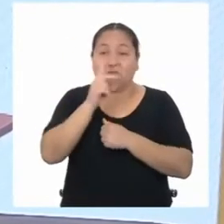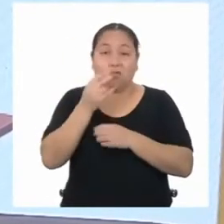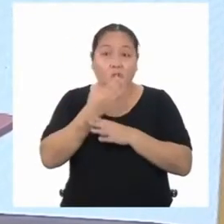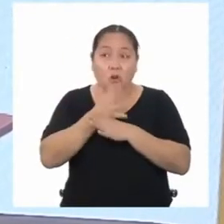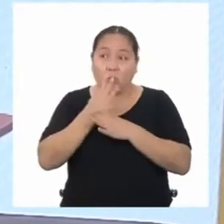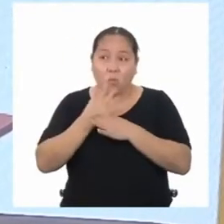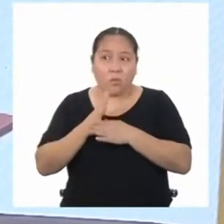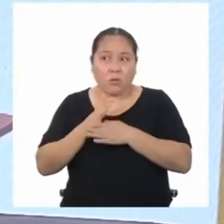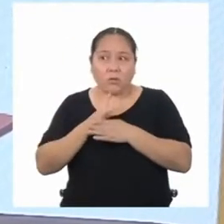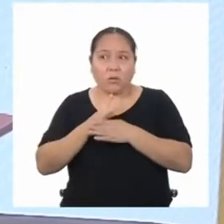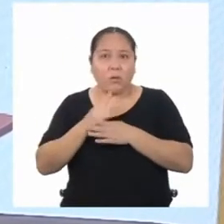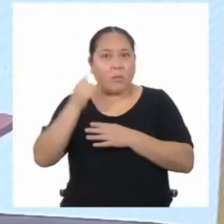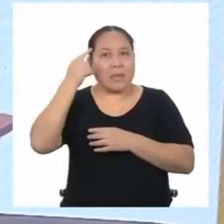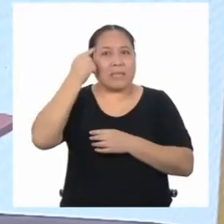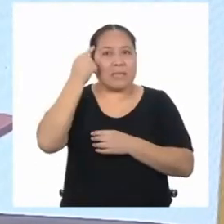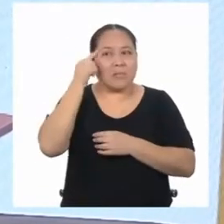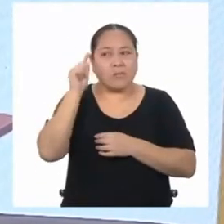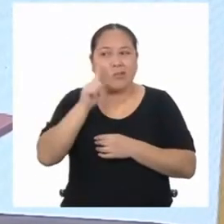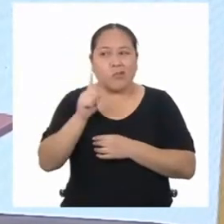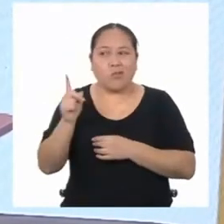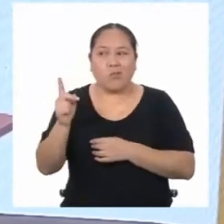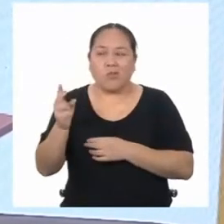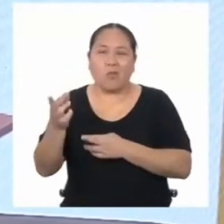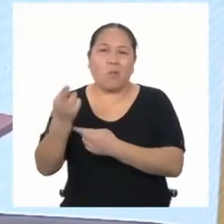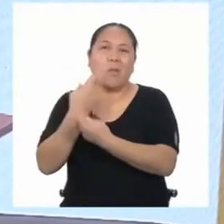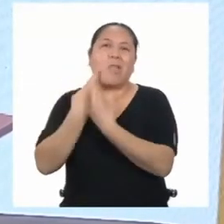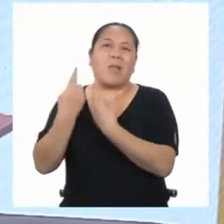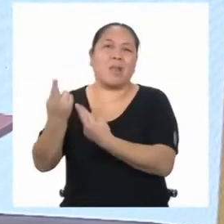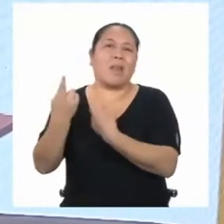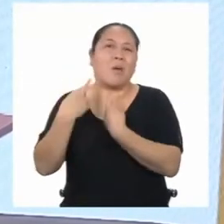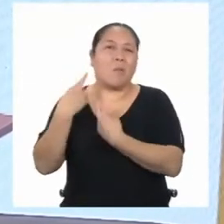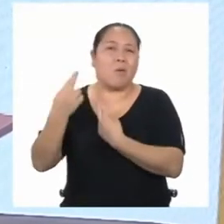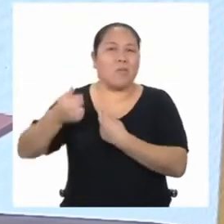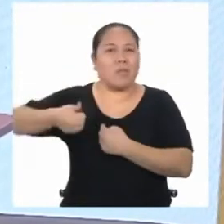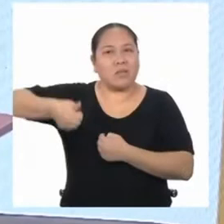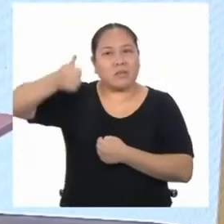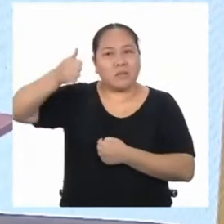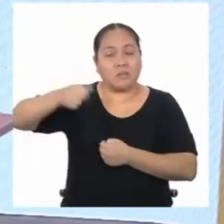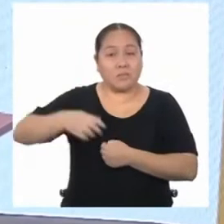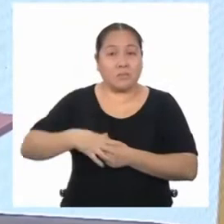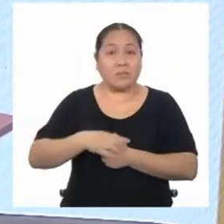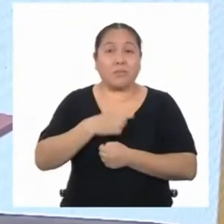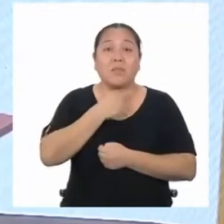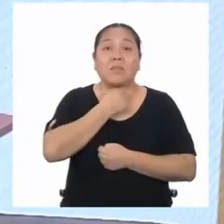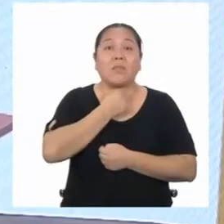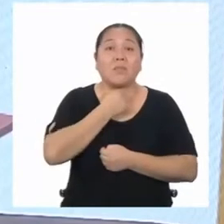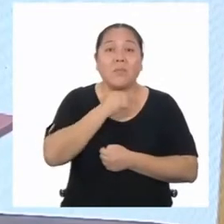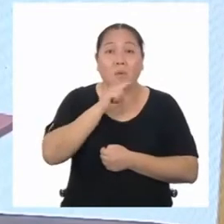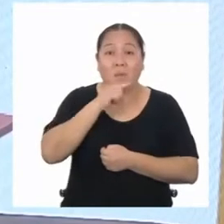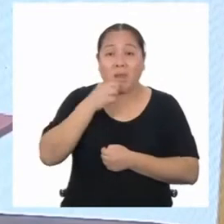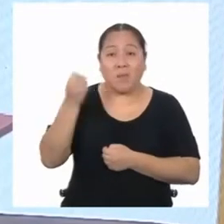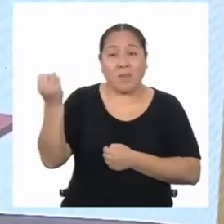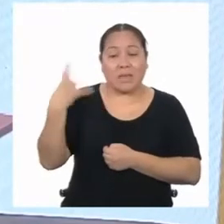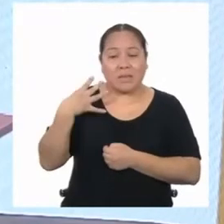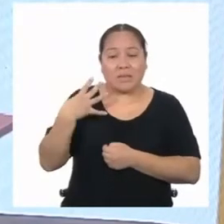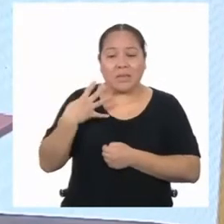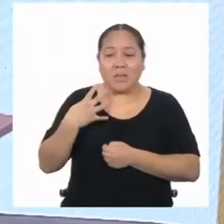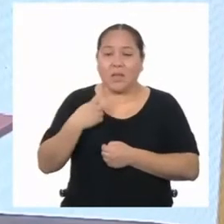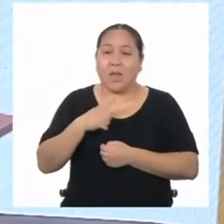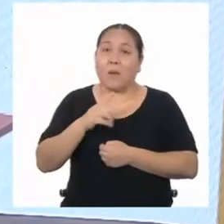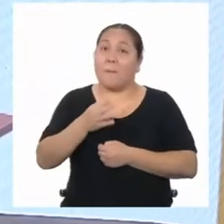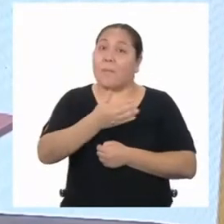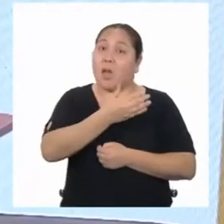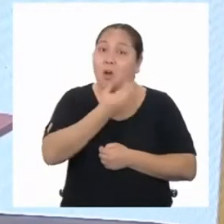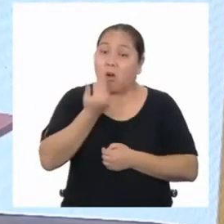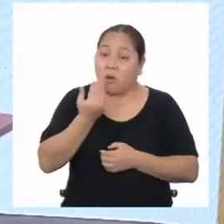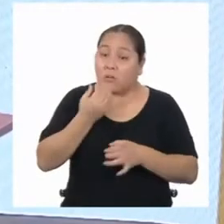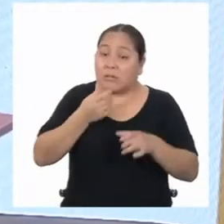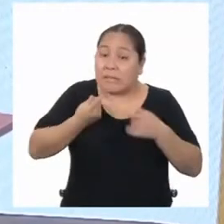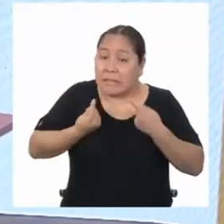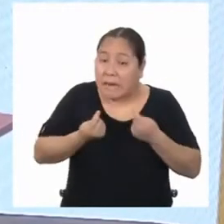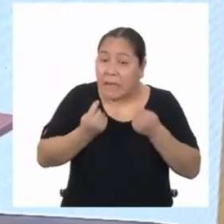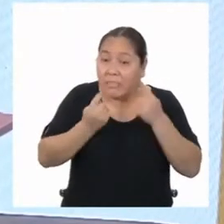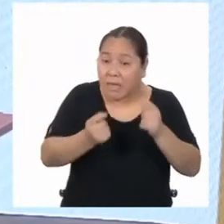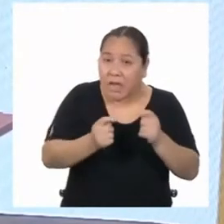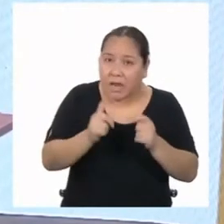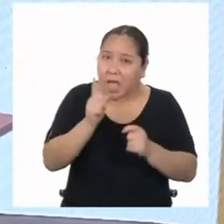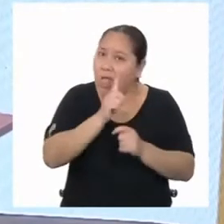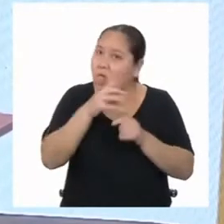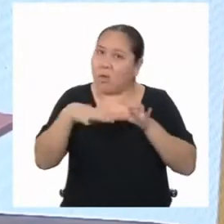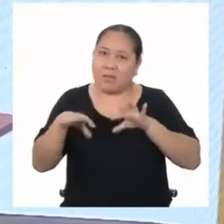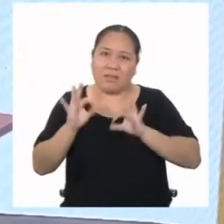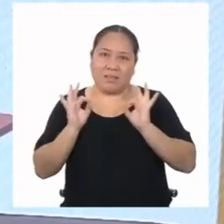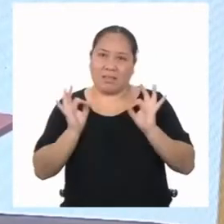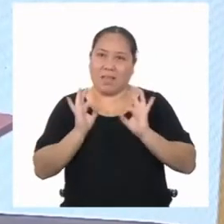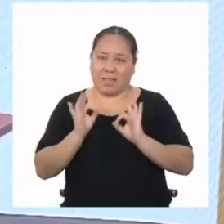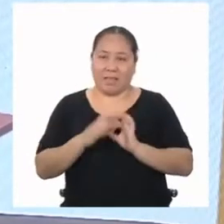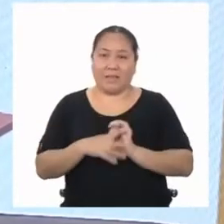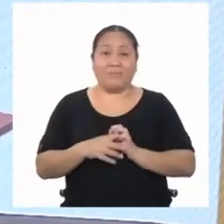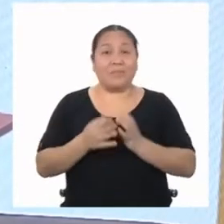que no seremos escuchados por las autoridades. Pero como dice mi abuela, no hay peor gestión que la que no se hace. Si queremos cambiar algo en